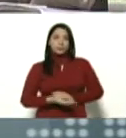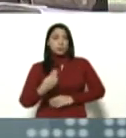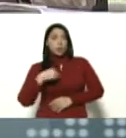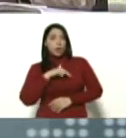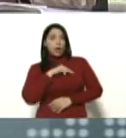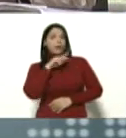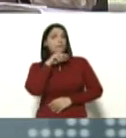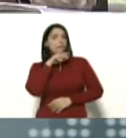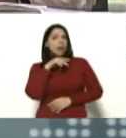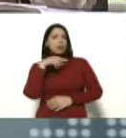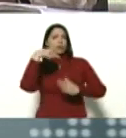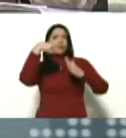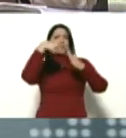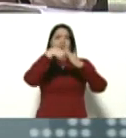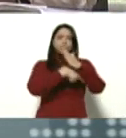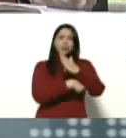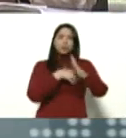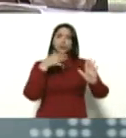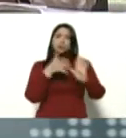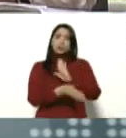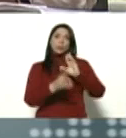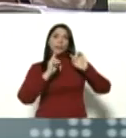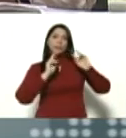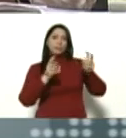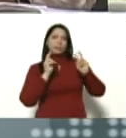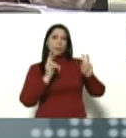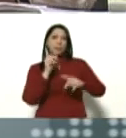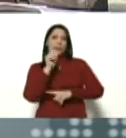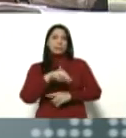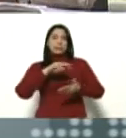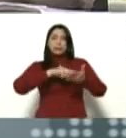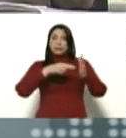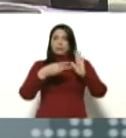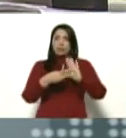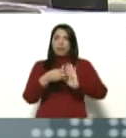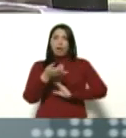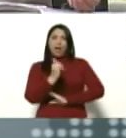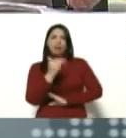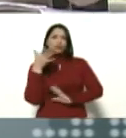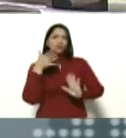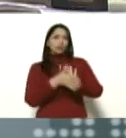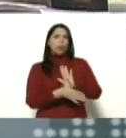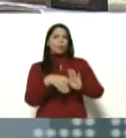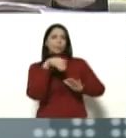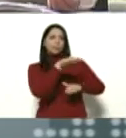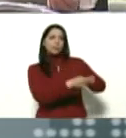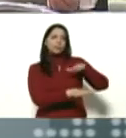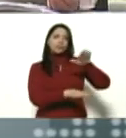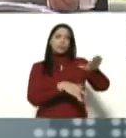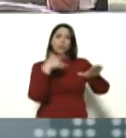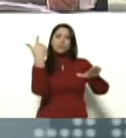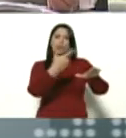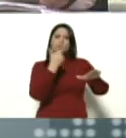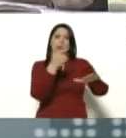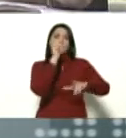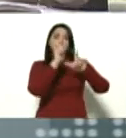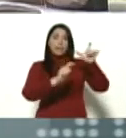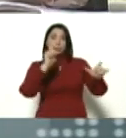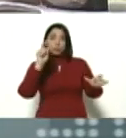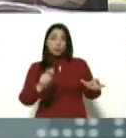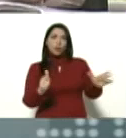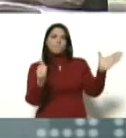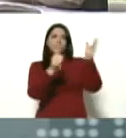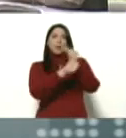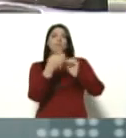hablando muy a profundidad sobre este tema y la relevancia que tiene sobre ir adelante, ir a buscar los casos. Y